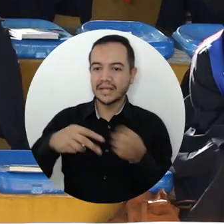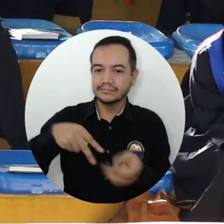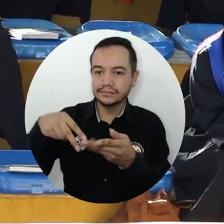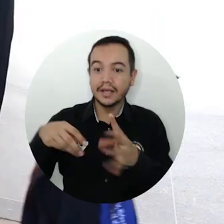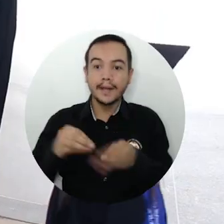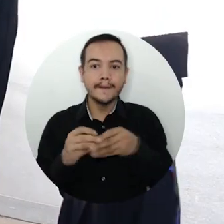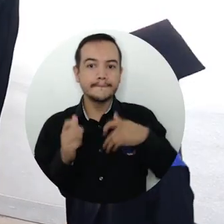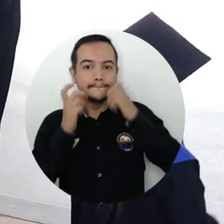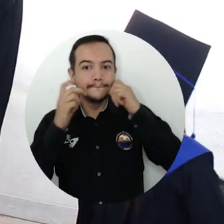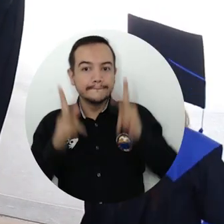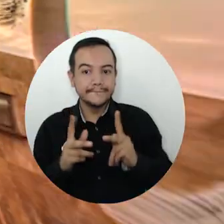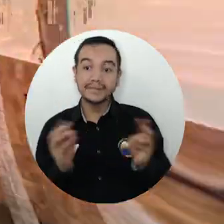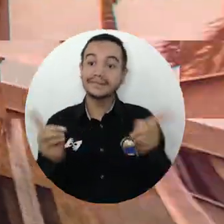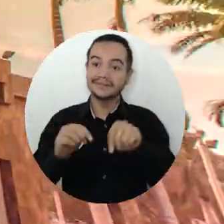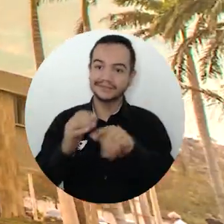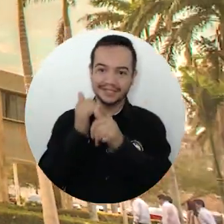de Humanidades e Ingeniería.